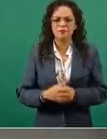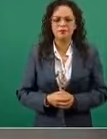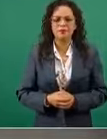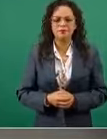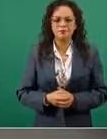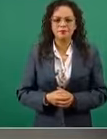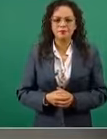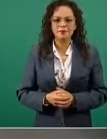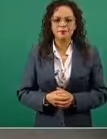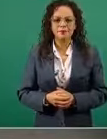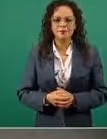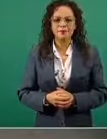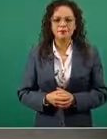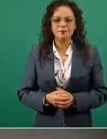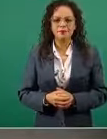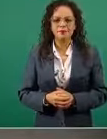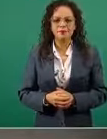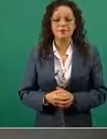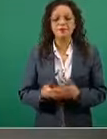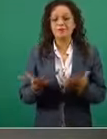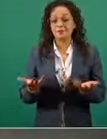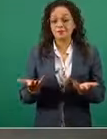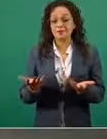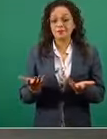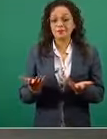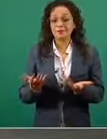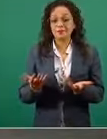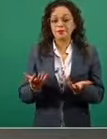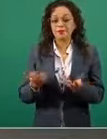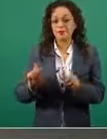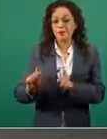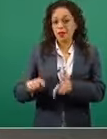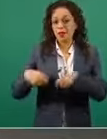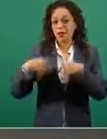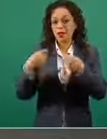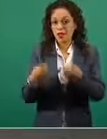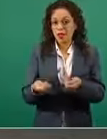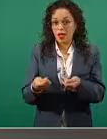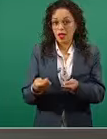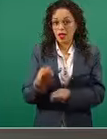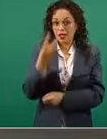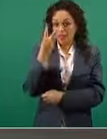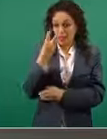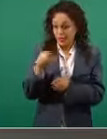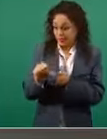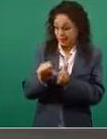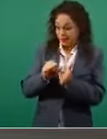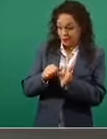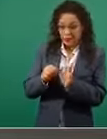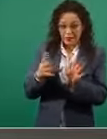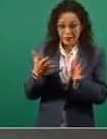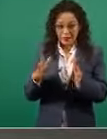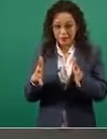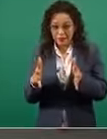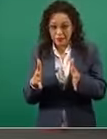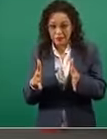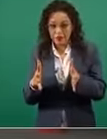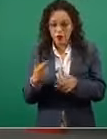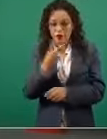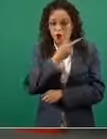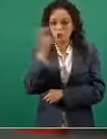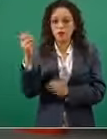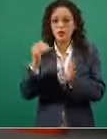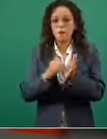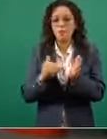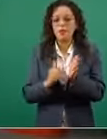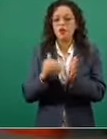que vamos a destinar en tres meses alrededor de 200 mil millones